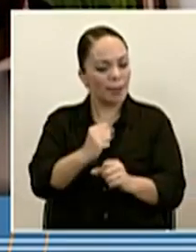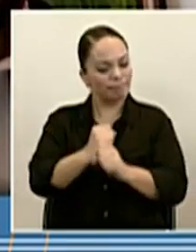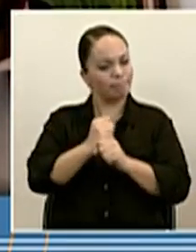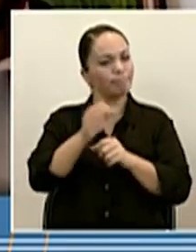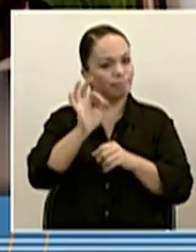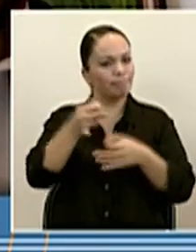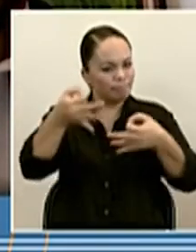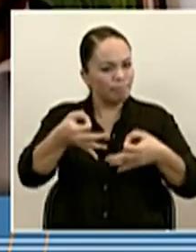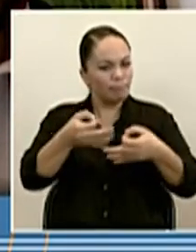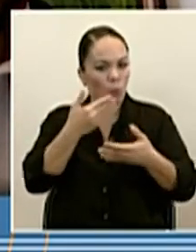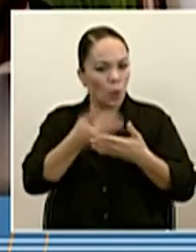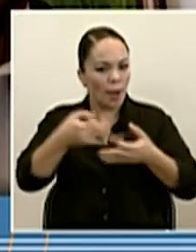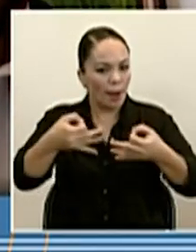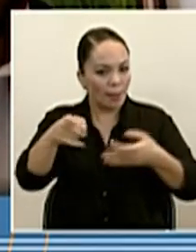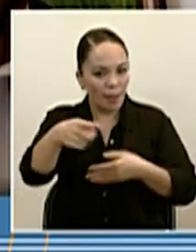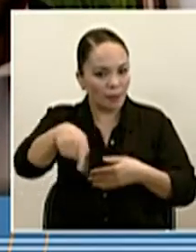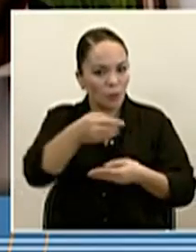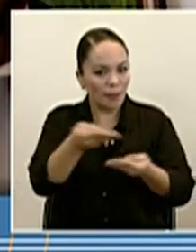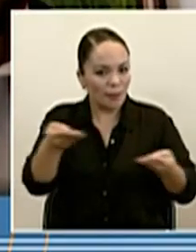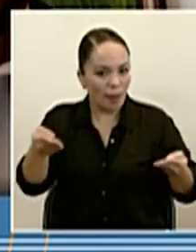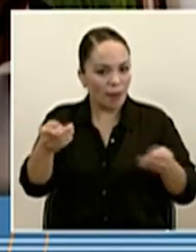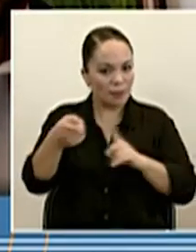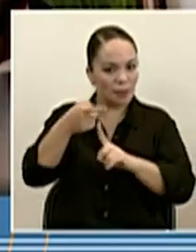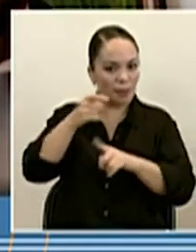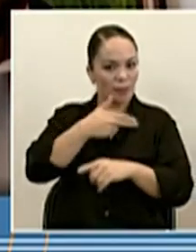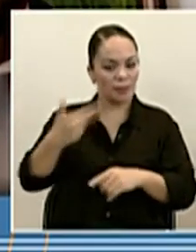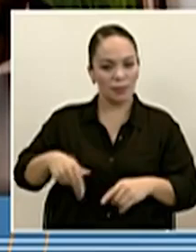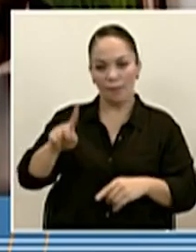insumos provenientes de China? Muchas gracias.